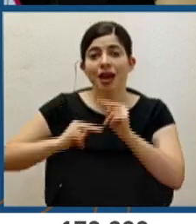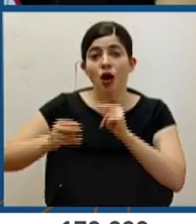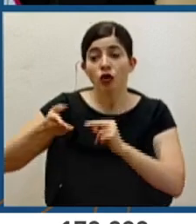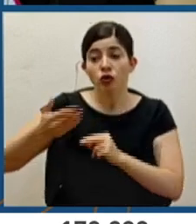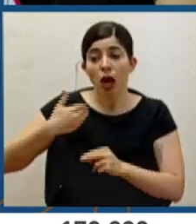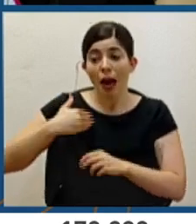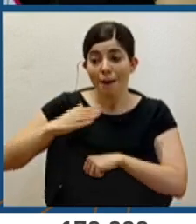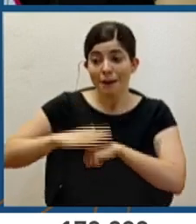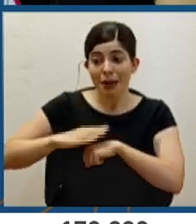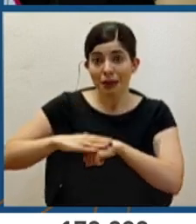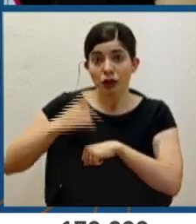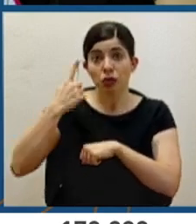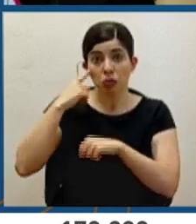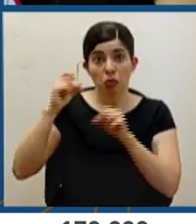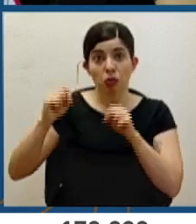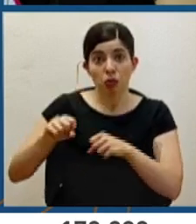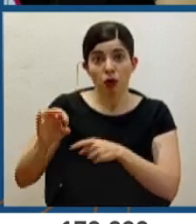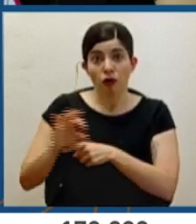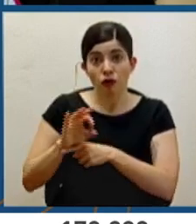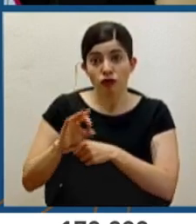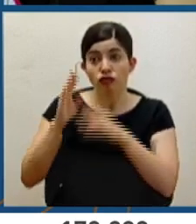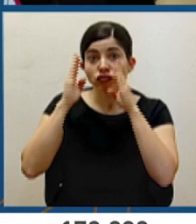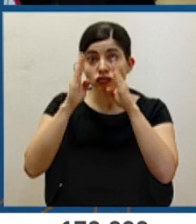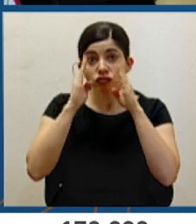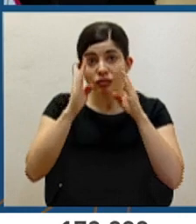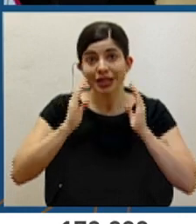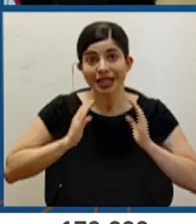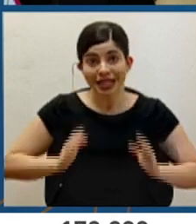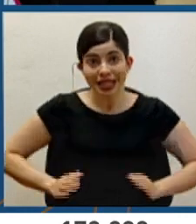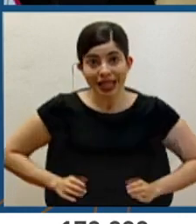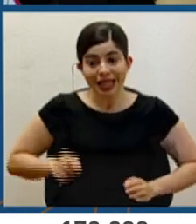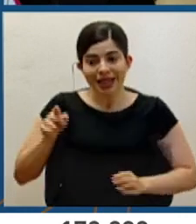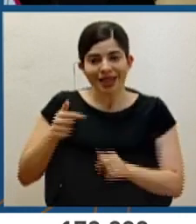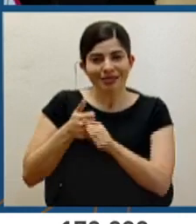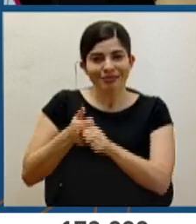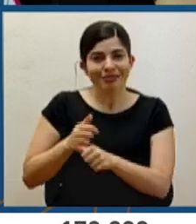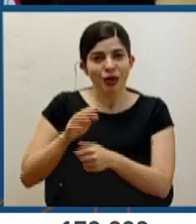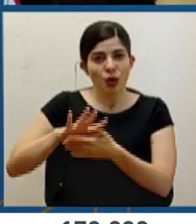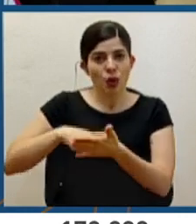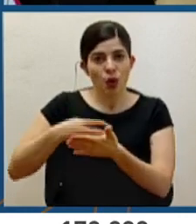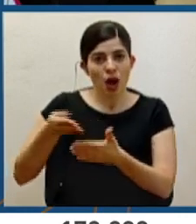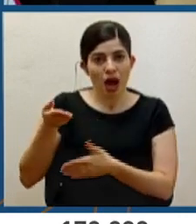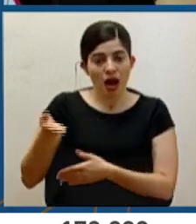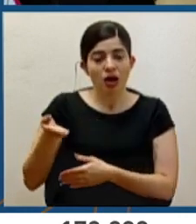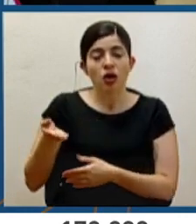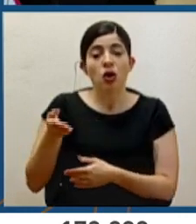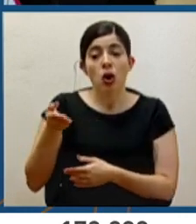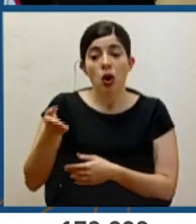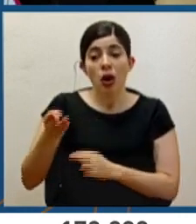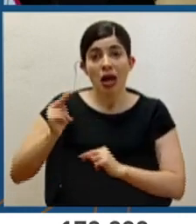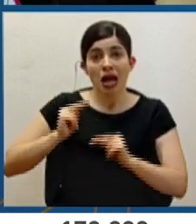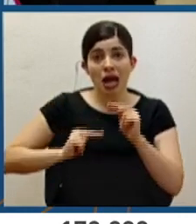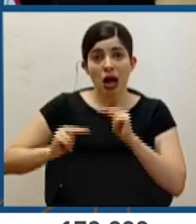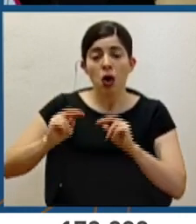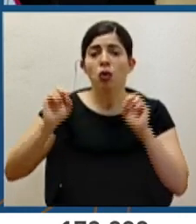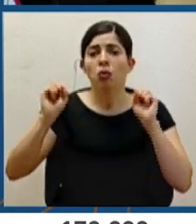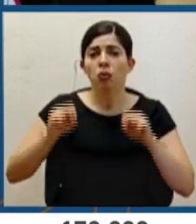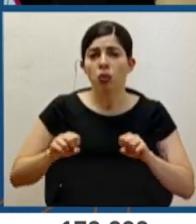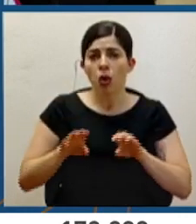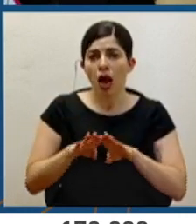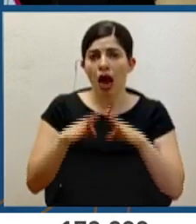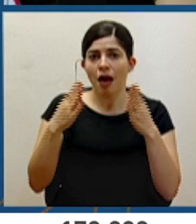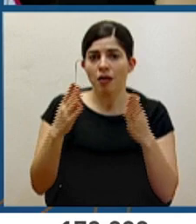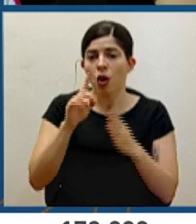permiso sanitario de funcionamiento y de atención al público que están sujetos a un horario van a poder habilitarse